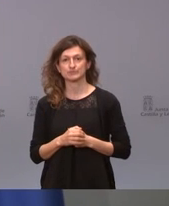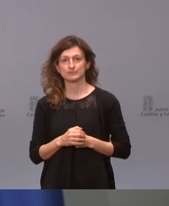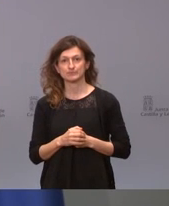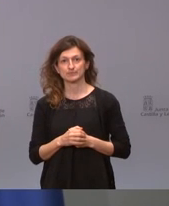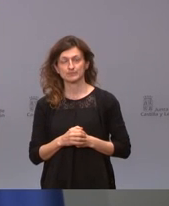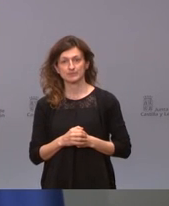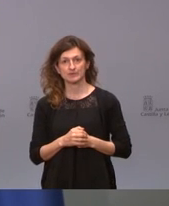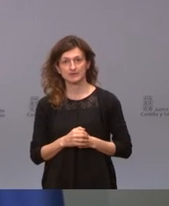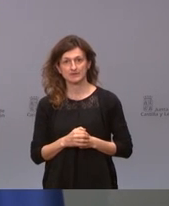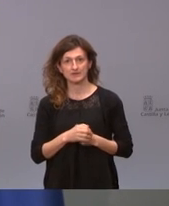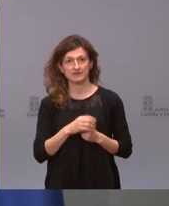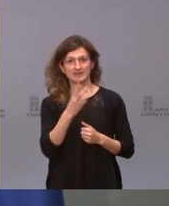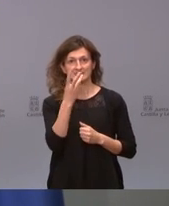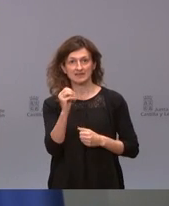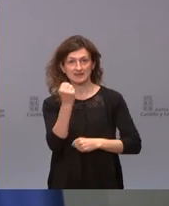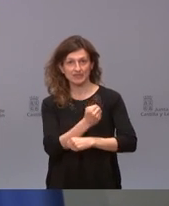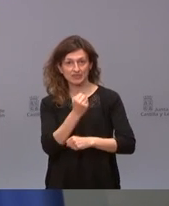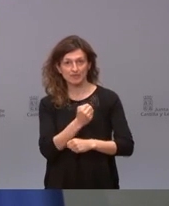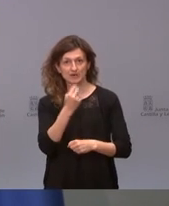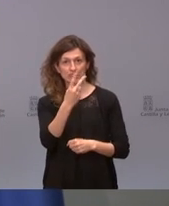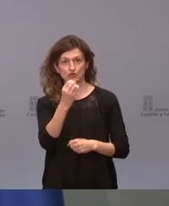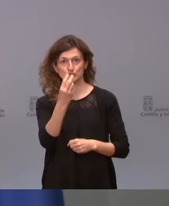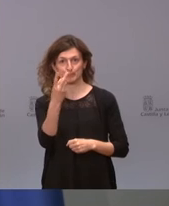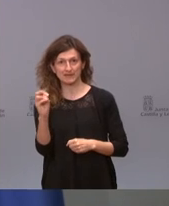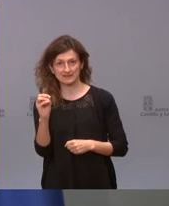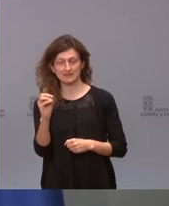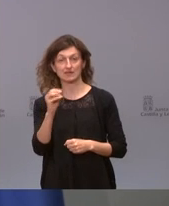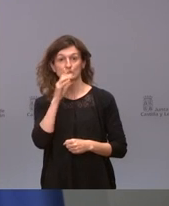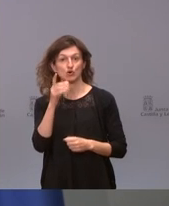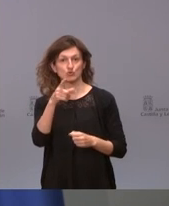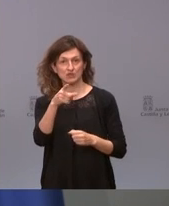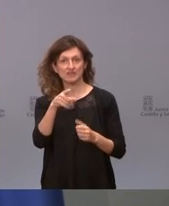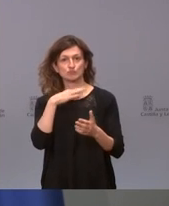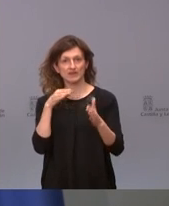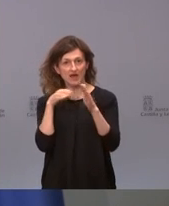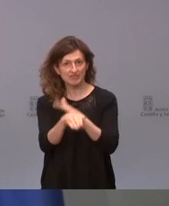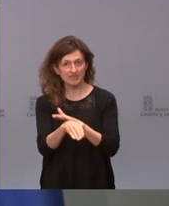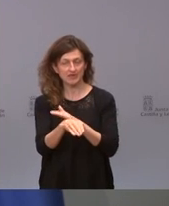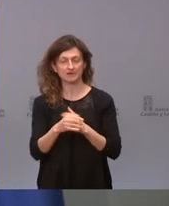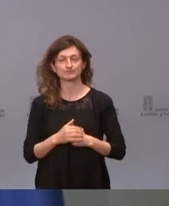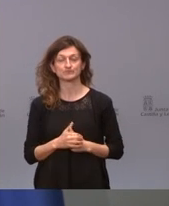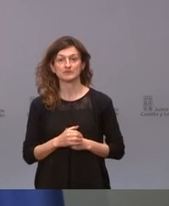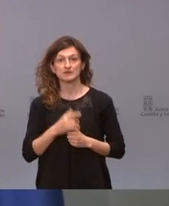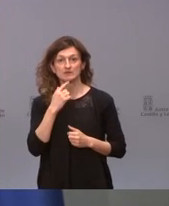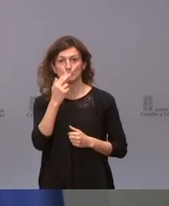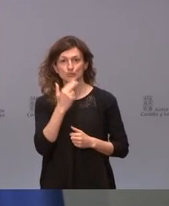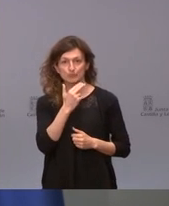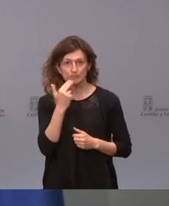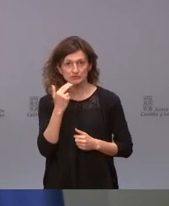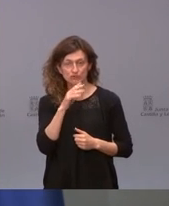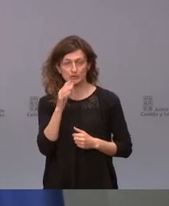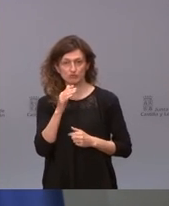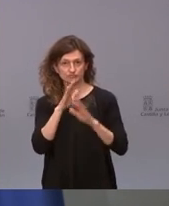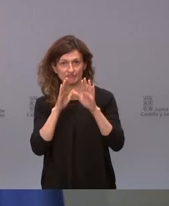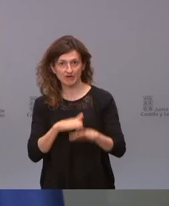acuerdo del consejo del 30 de diciembre de 2020 acuerdo al que puedan acceder todos ustedes donde se establece el compromiso que favorece la